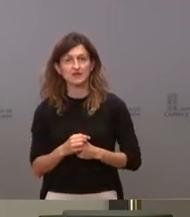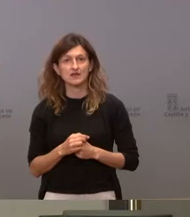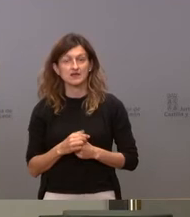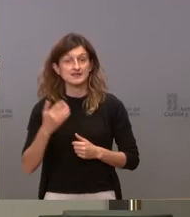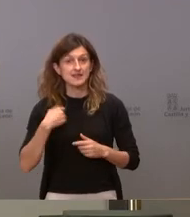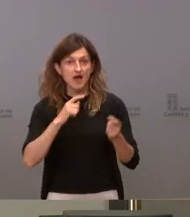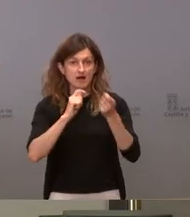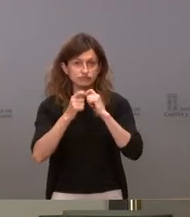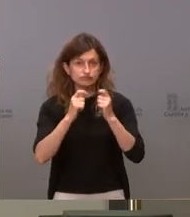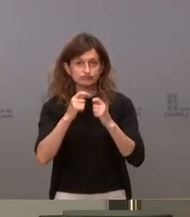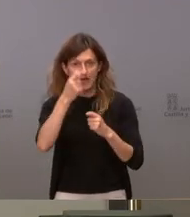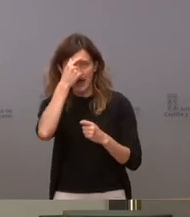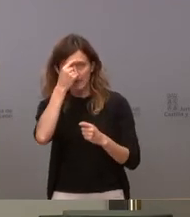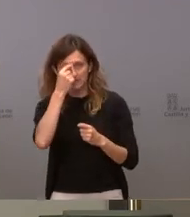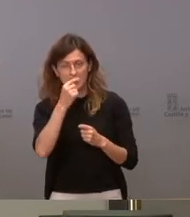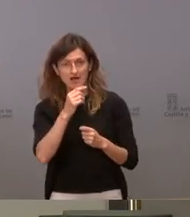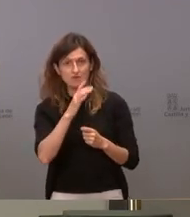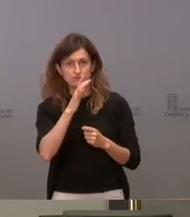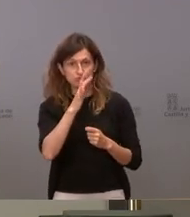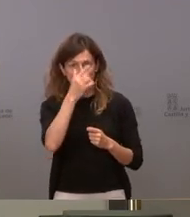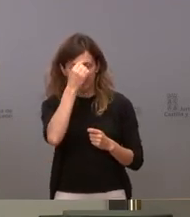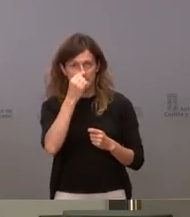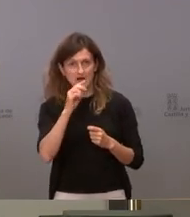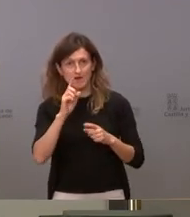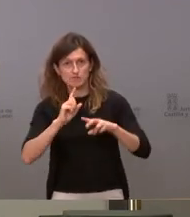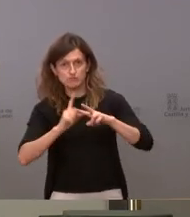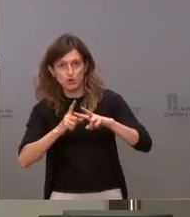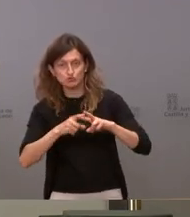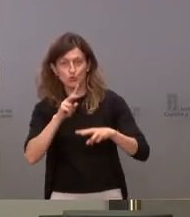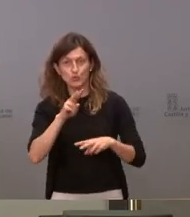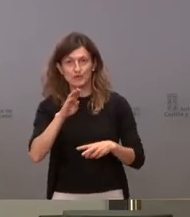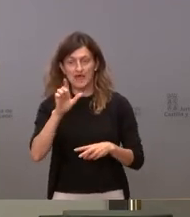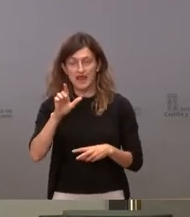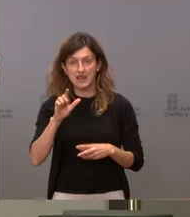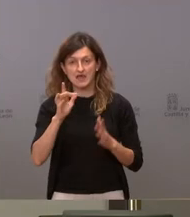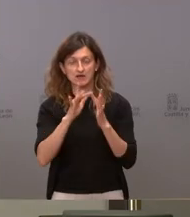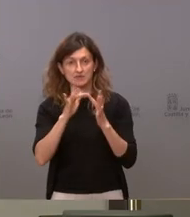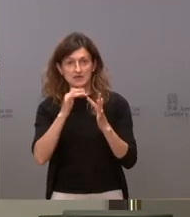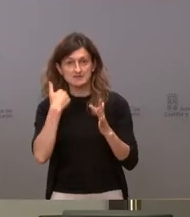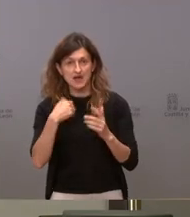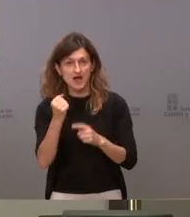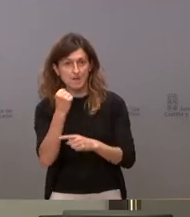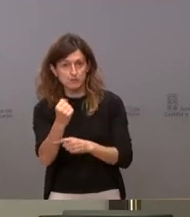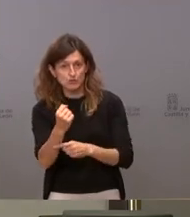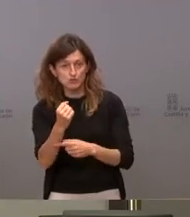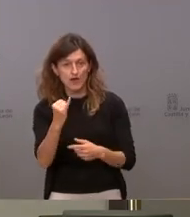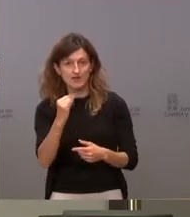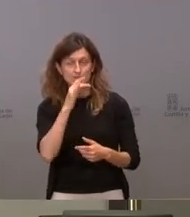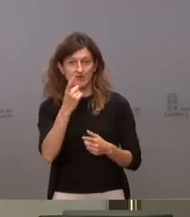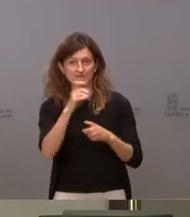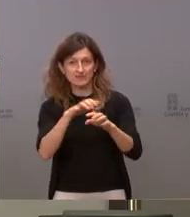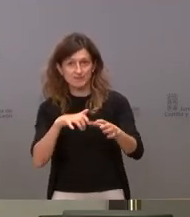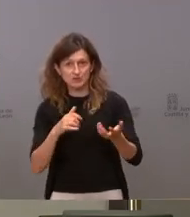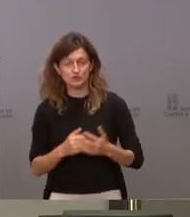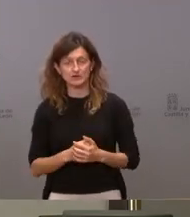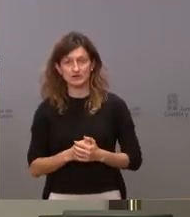por Ávila, Vox o UPL sobre ese apoyo ya que ahora se requiere una mayoría y